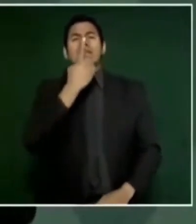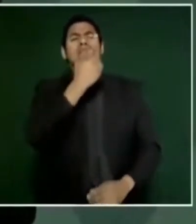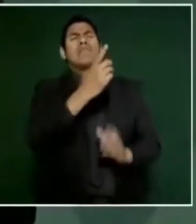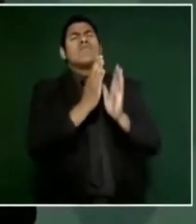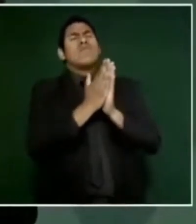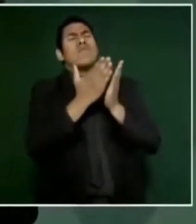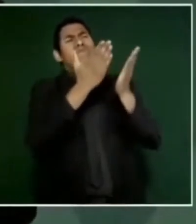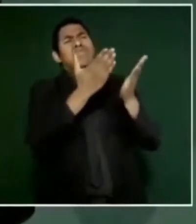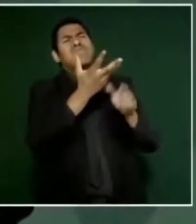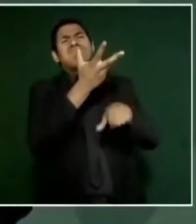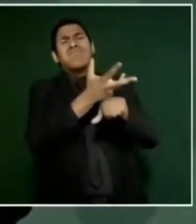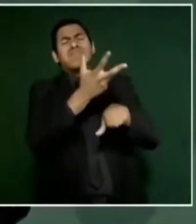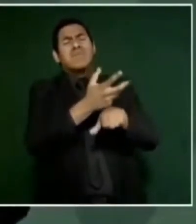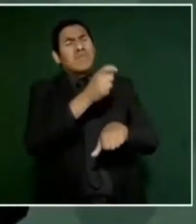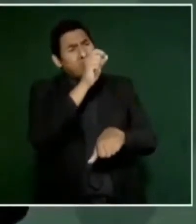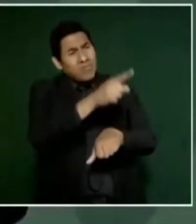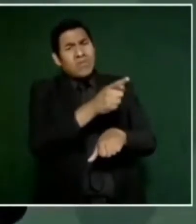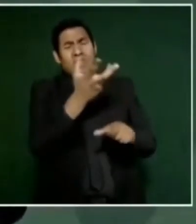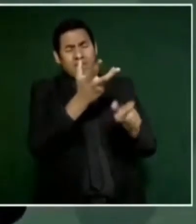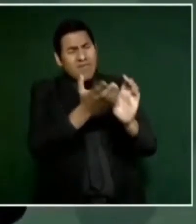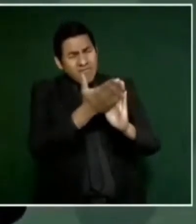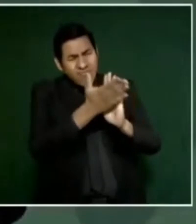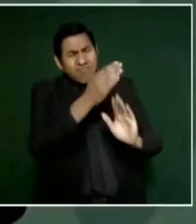porque van muy atrasados.